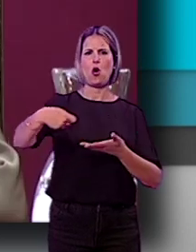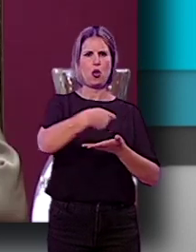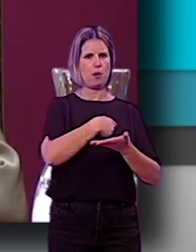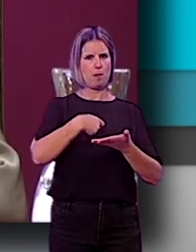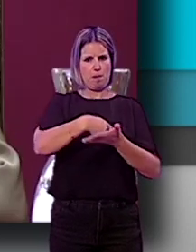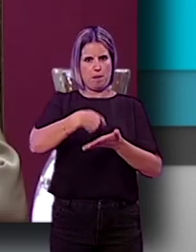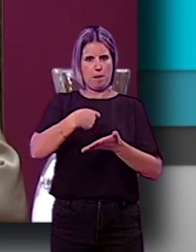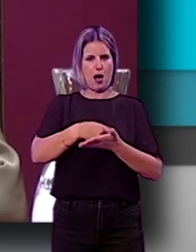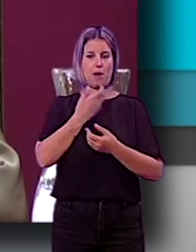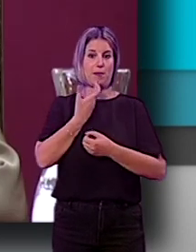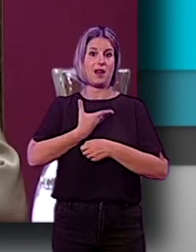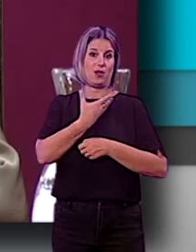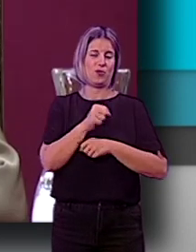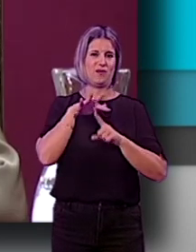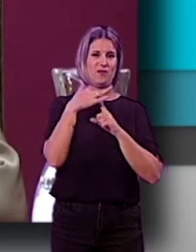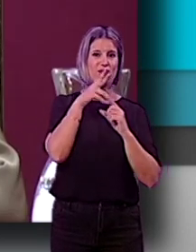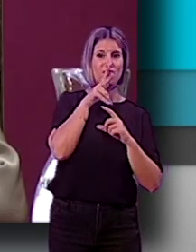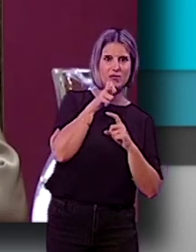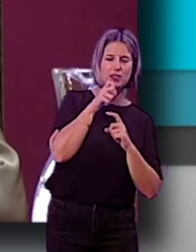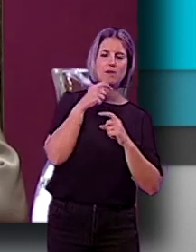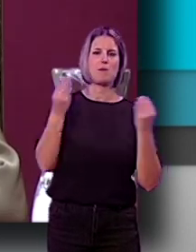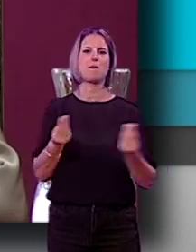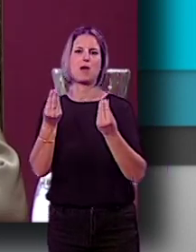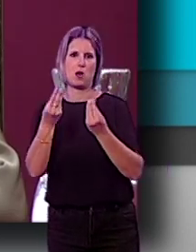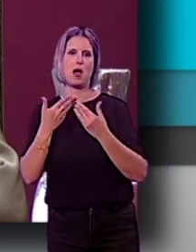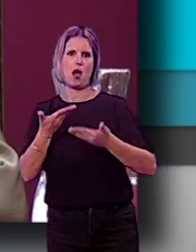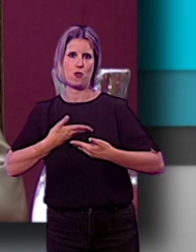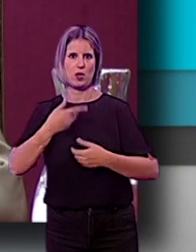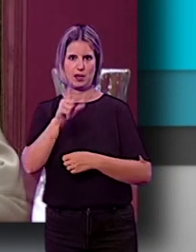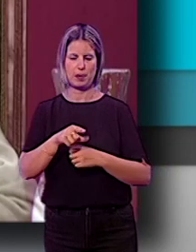complicada situación económica que se encontraron en el consistorio, ha expuesto.